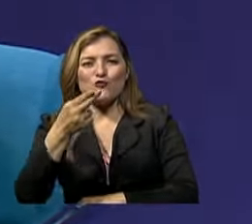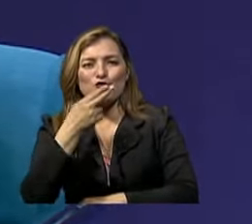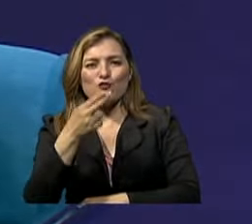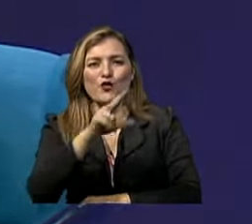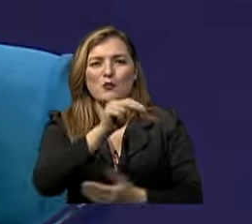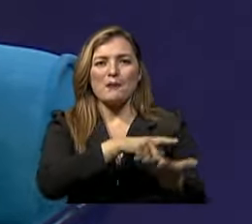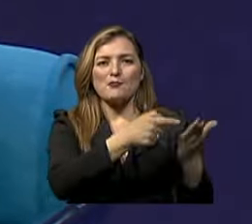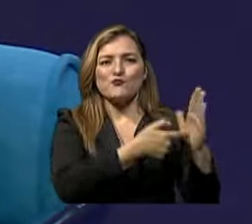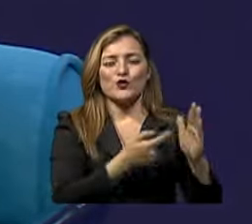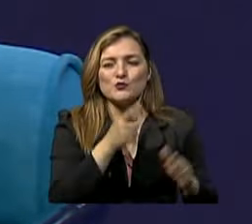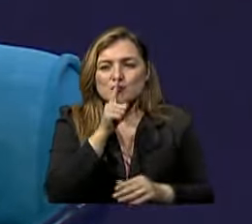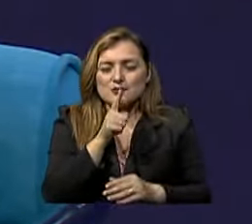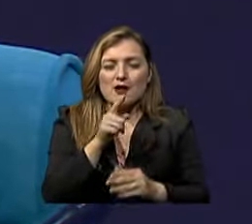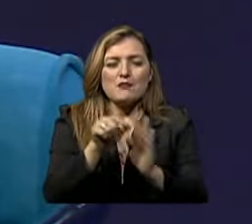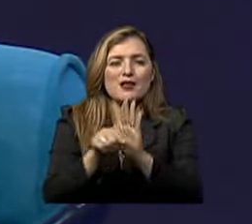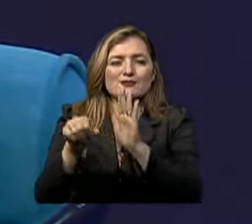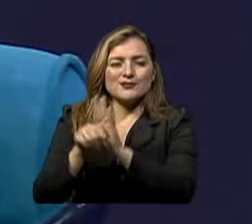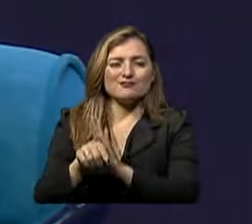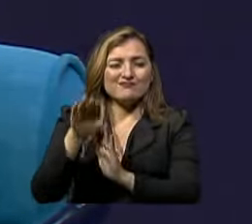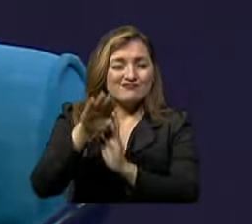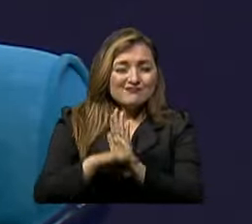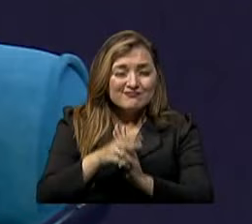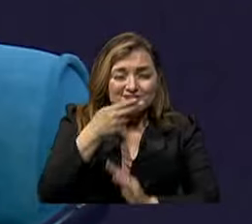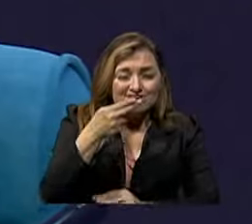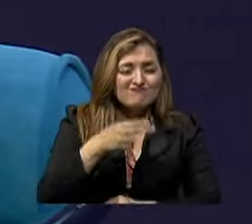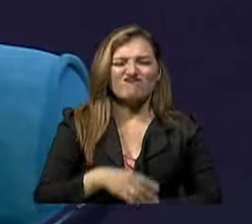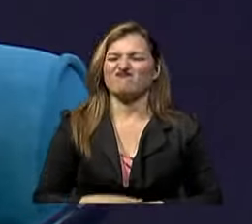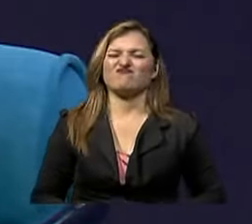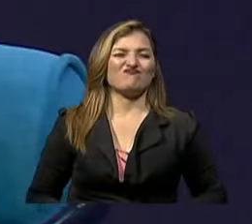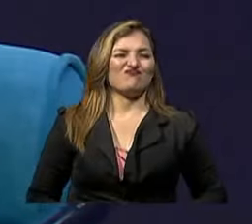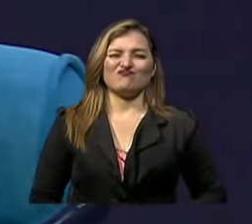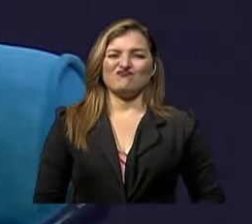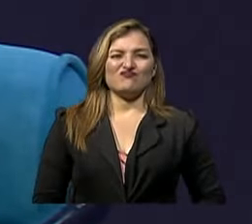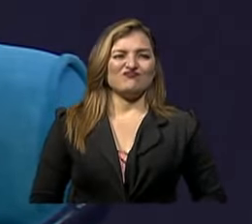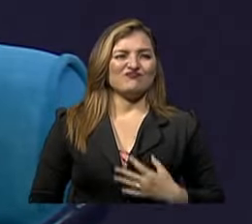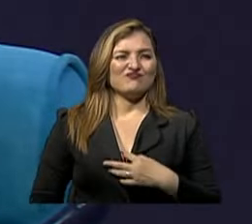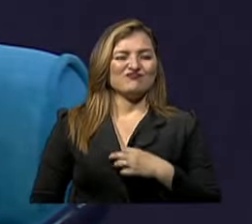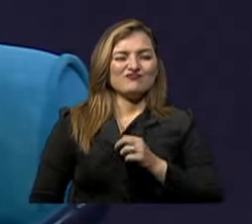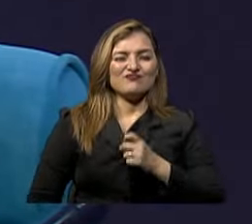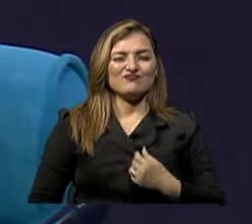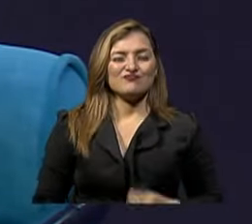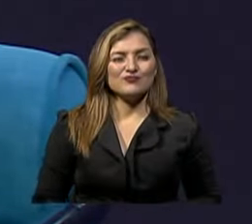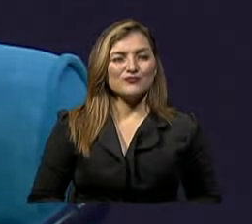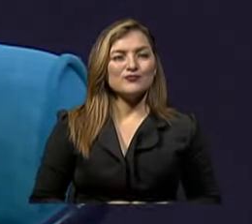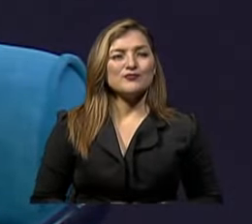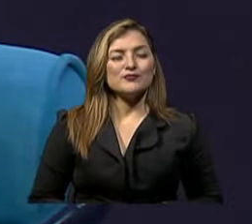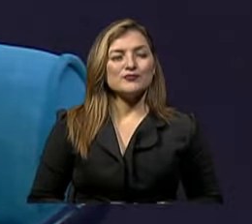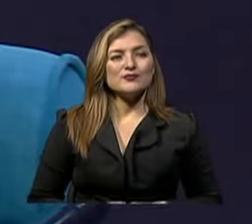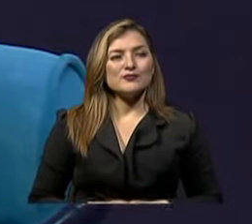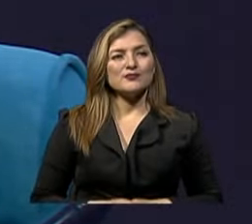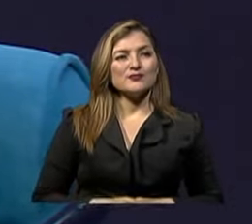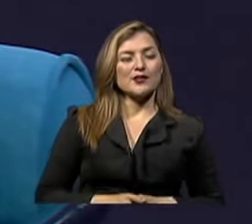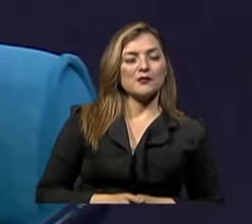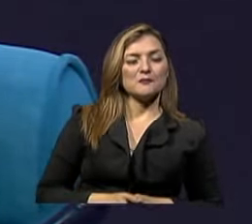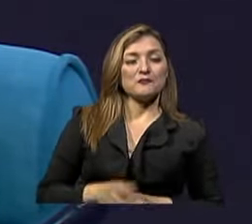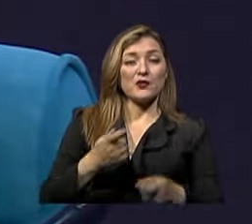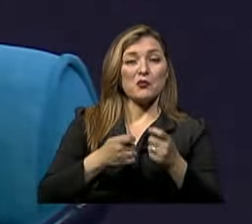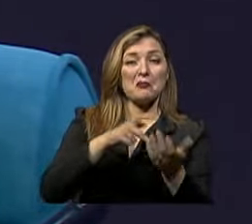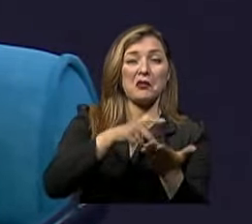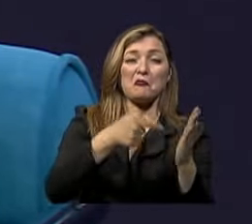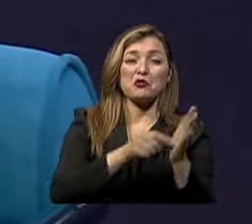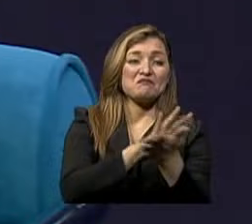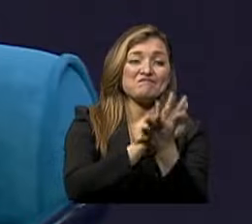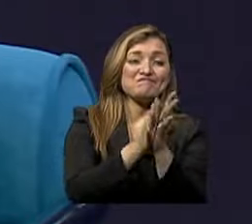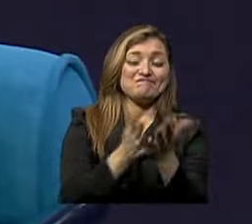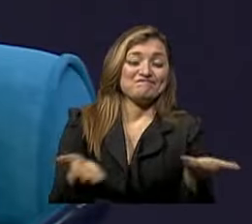disminuyendo El consumo de tabaco Porque disminuye La recaudación fiscal A través de los impuestos Y tampoco podemos